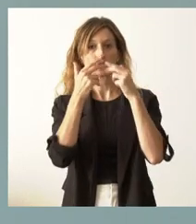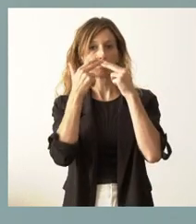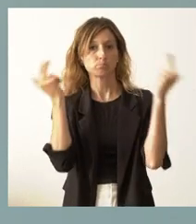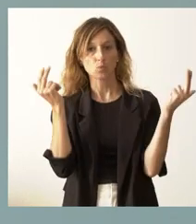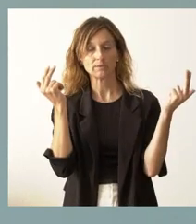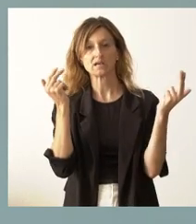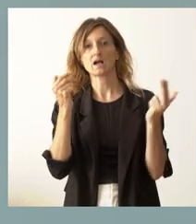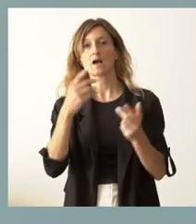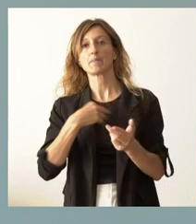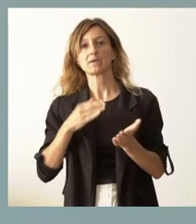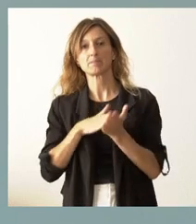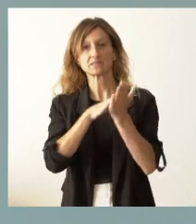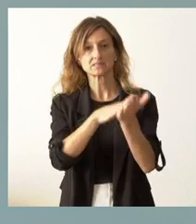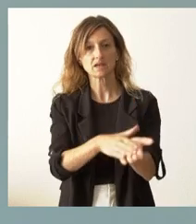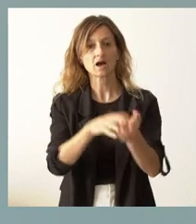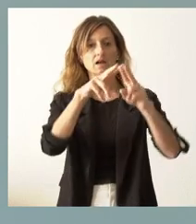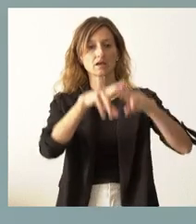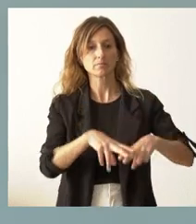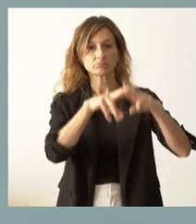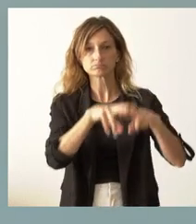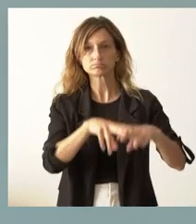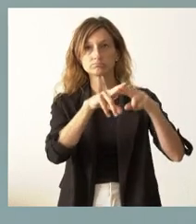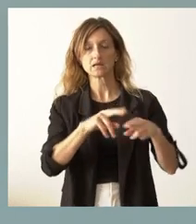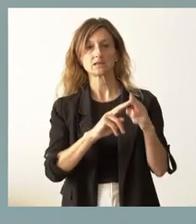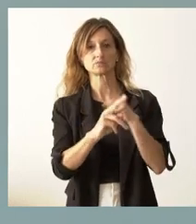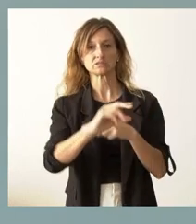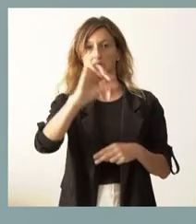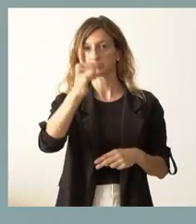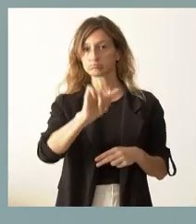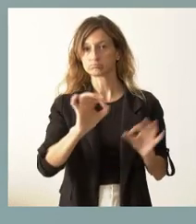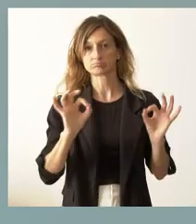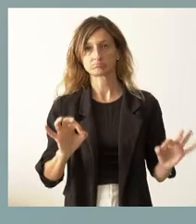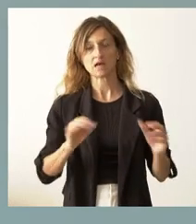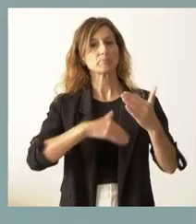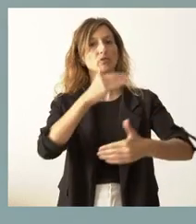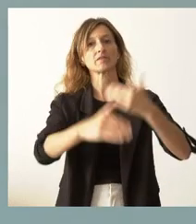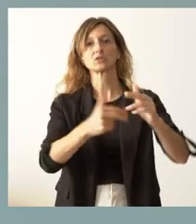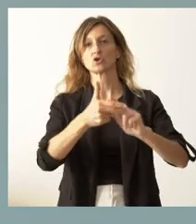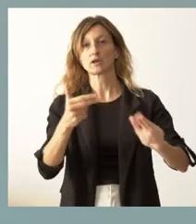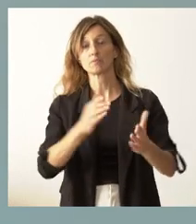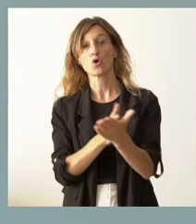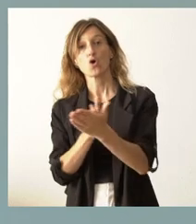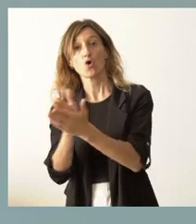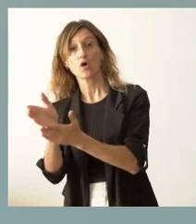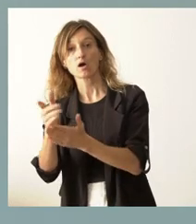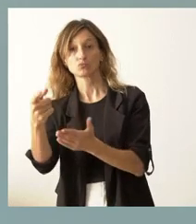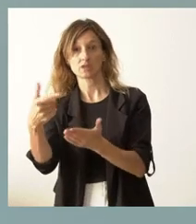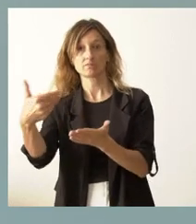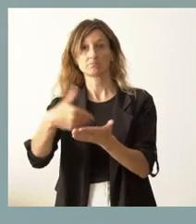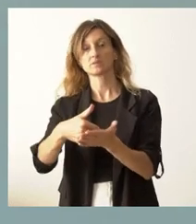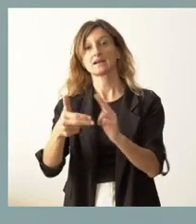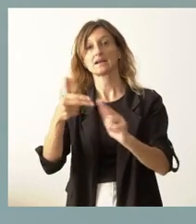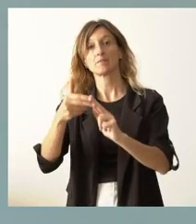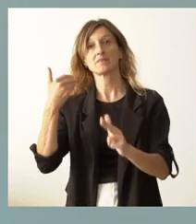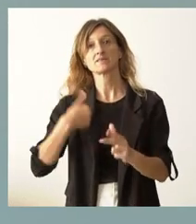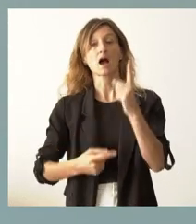de presentarse, de evaluarse las solicitudes y de proceder a su resolución. Y el procedimiento va a ser muy rápido. La otra que usted plantea es muy rápida. Ya ha